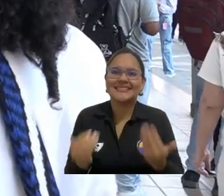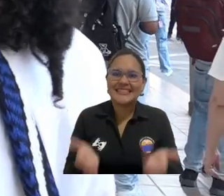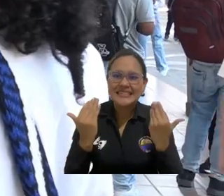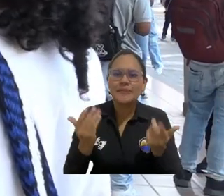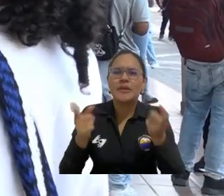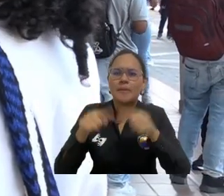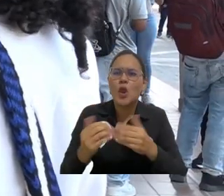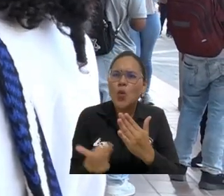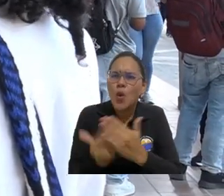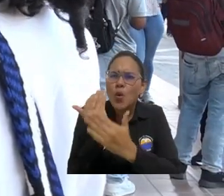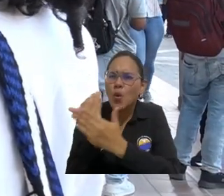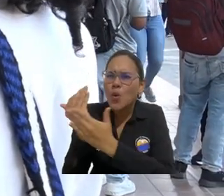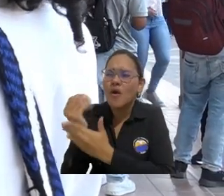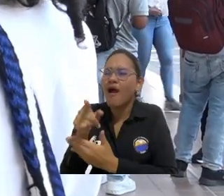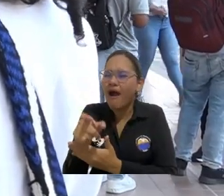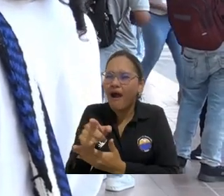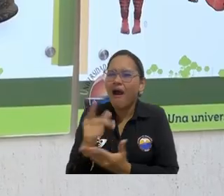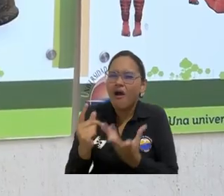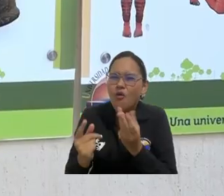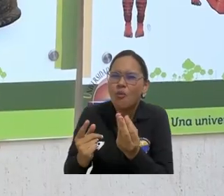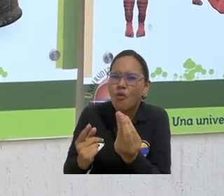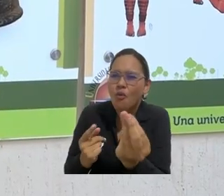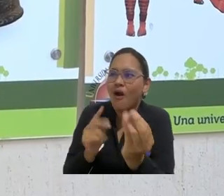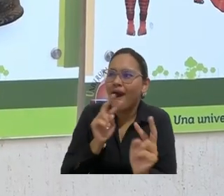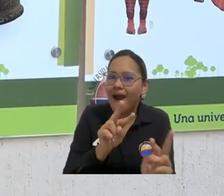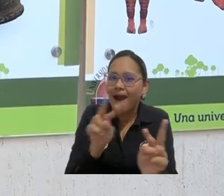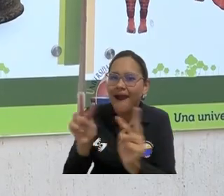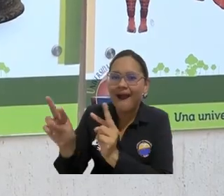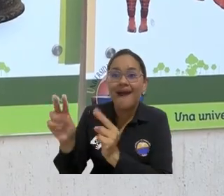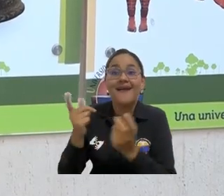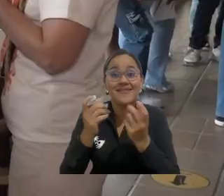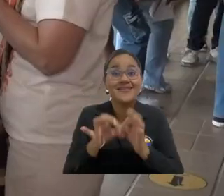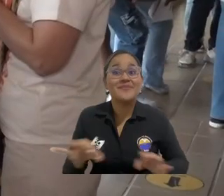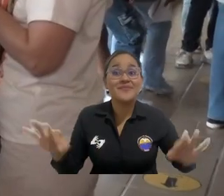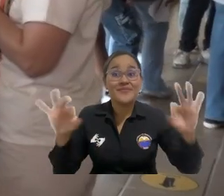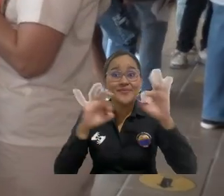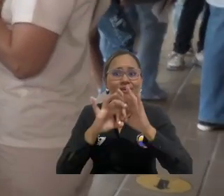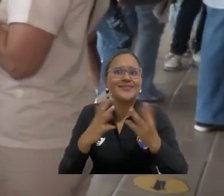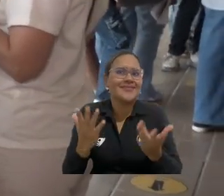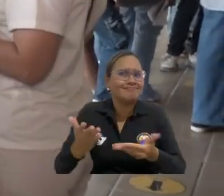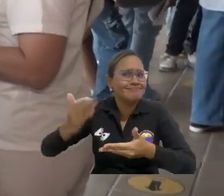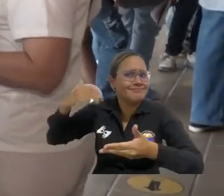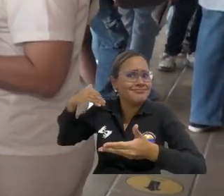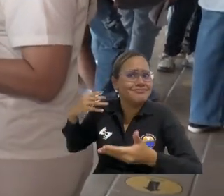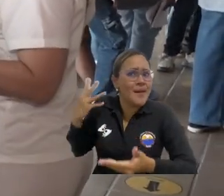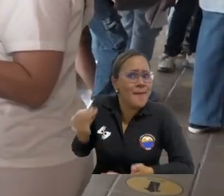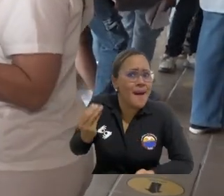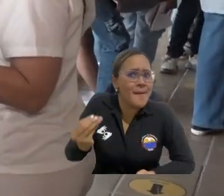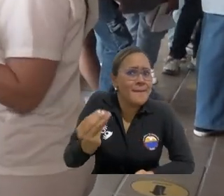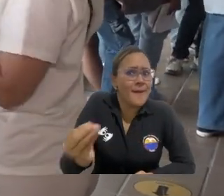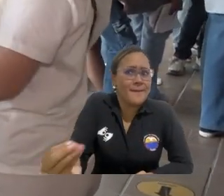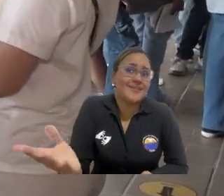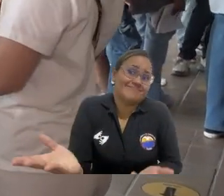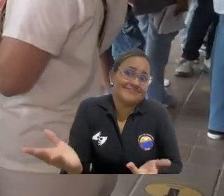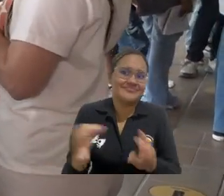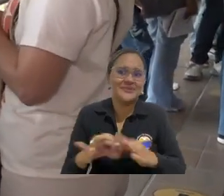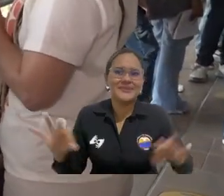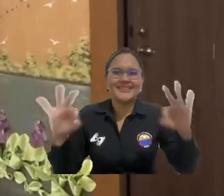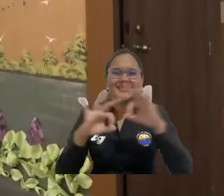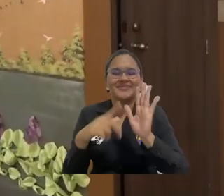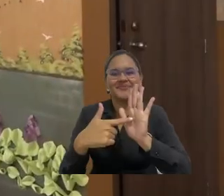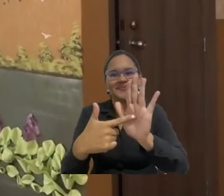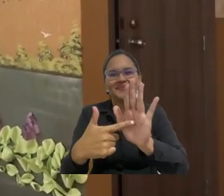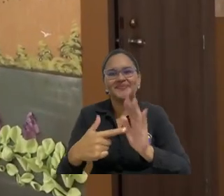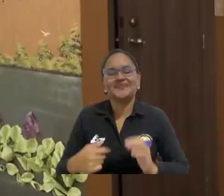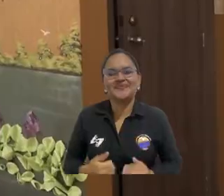También incluir a las demás civilizaciones que a pesar de que no convivamos con ellas, ellos son los que estuvieron antes y van a estar después de nosotros.